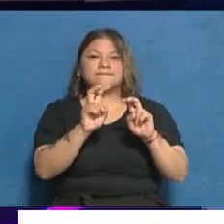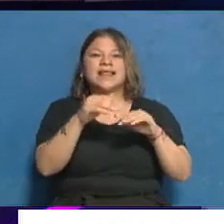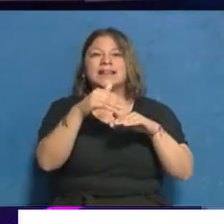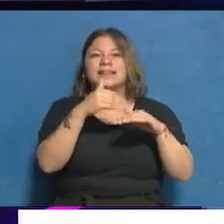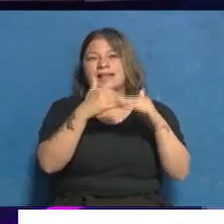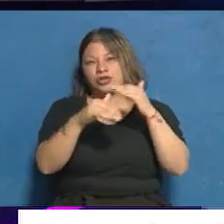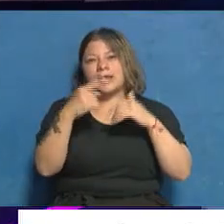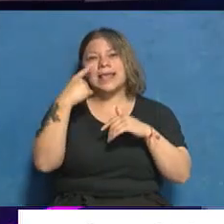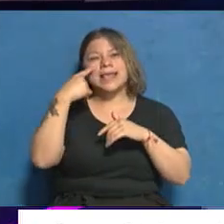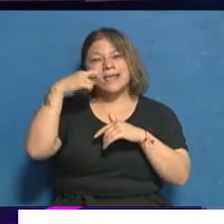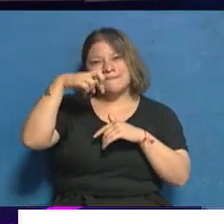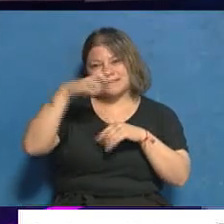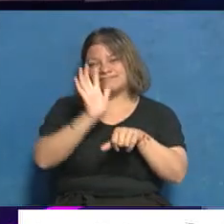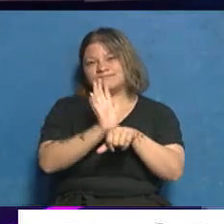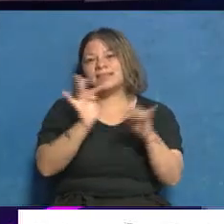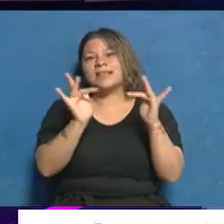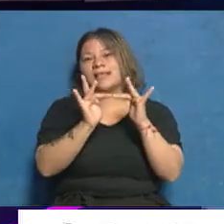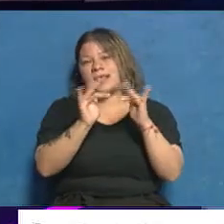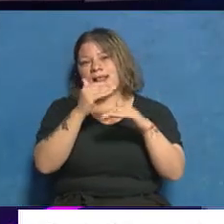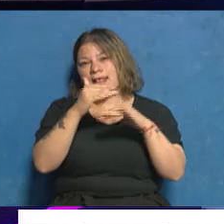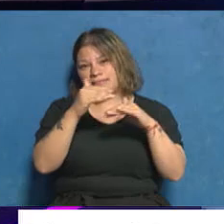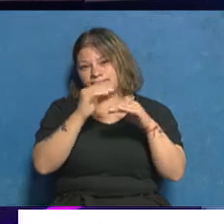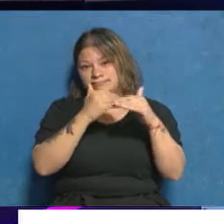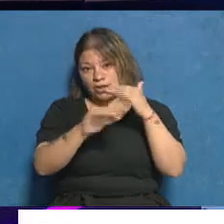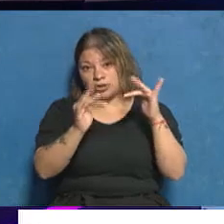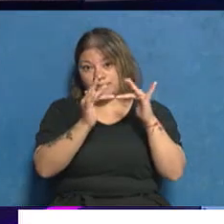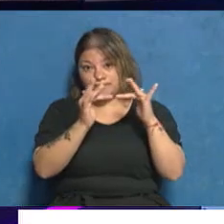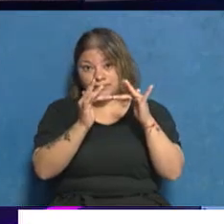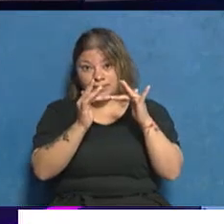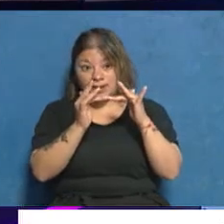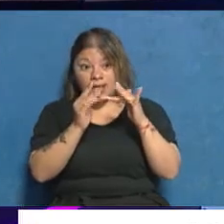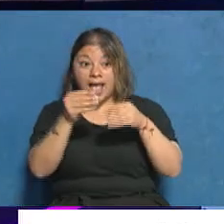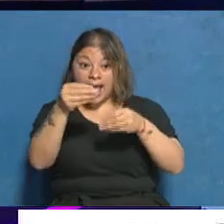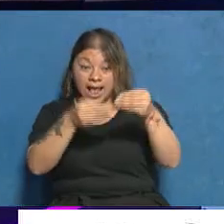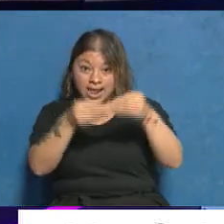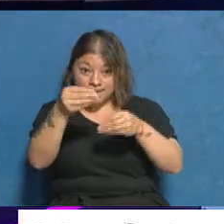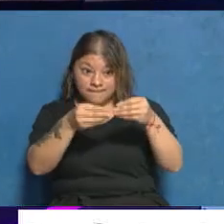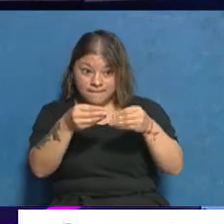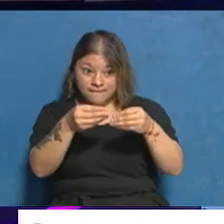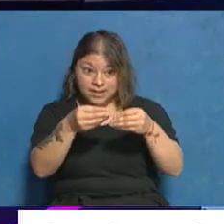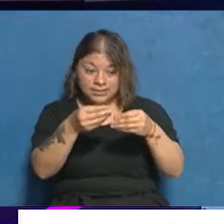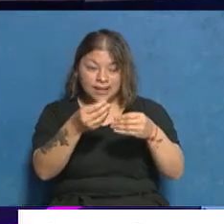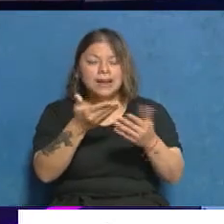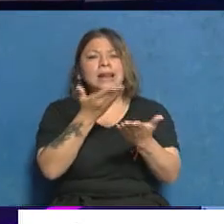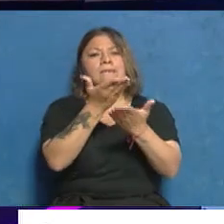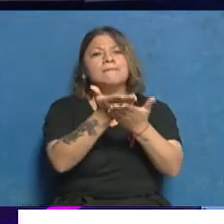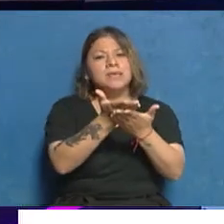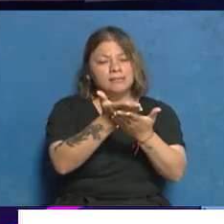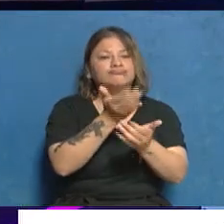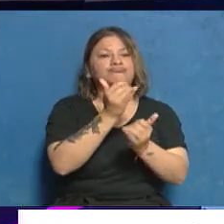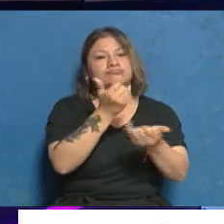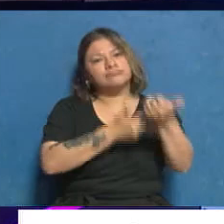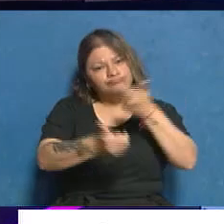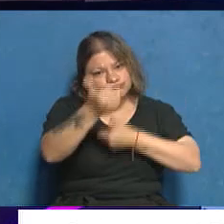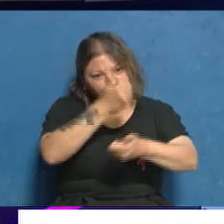son direcciones electrónicas. Luego se solicita información a las empresas prestadoras de servicios de Internet o